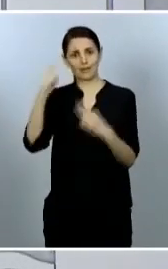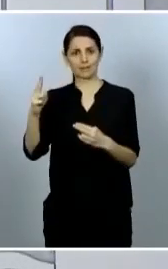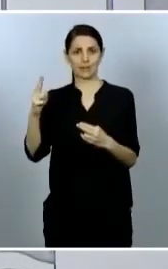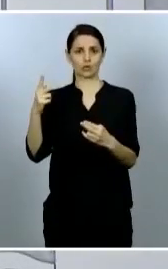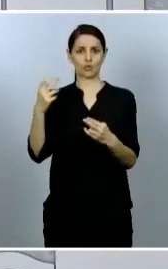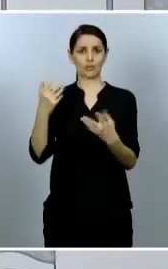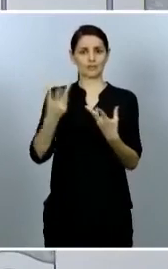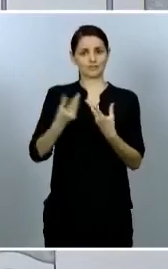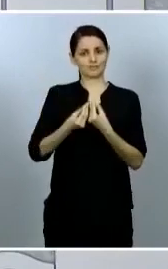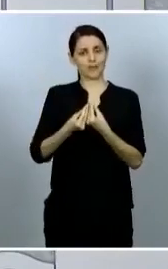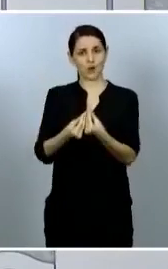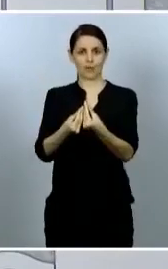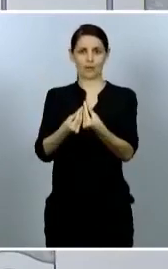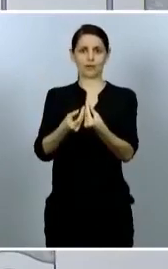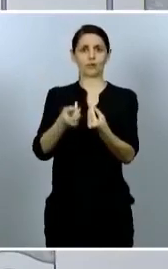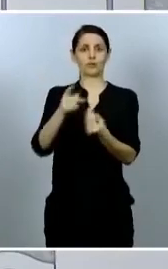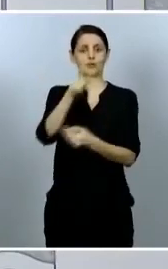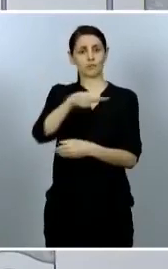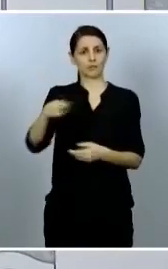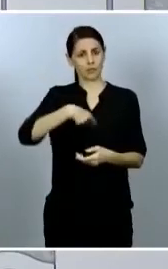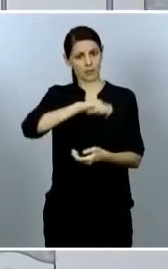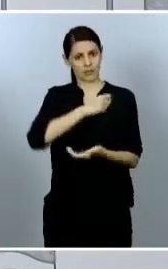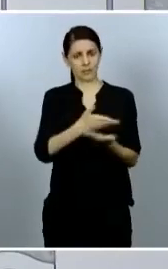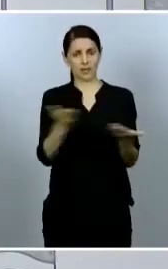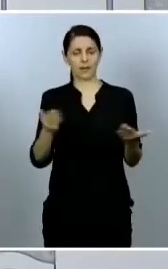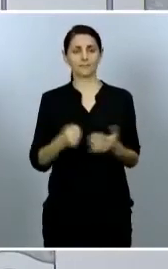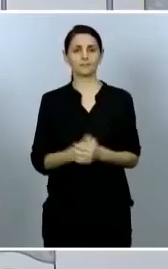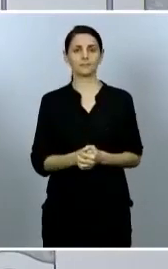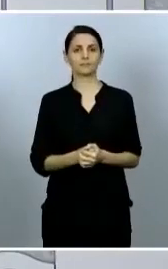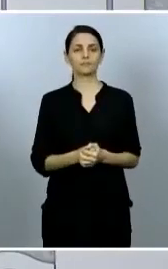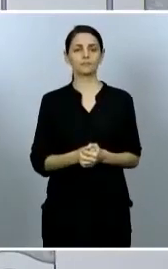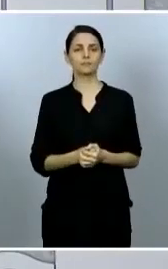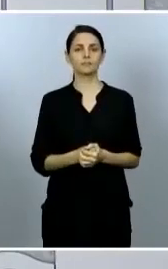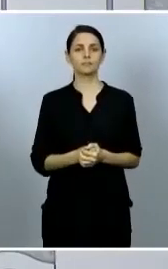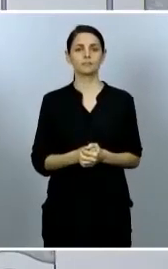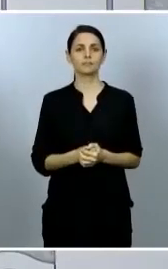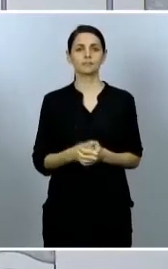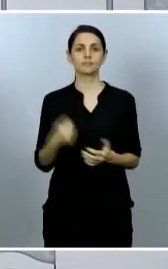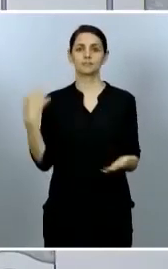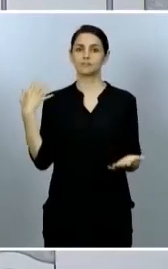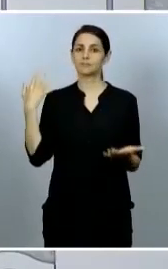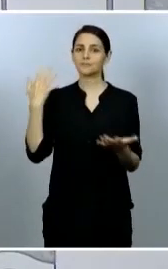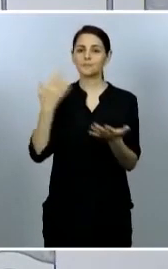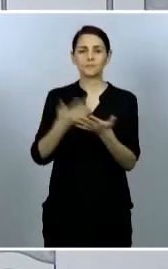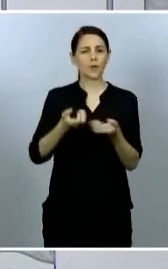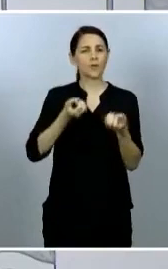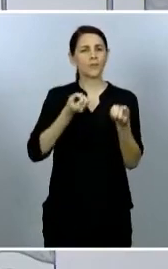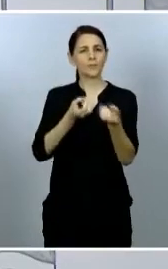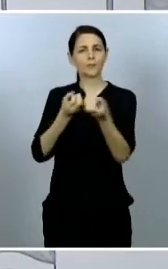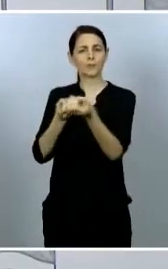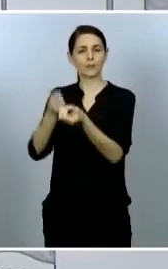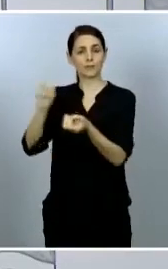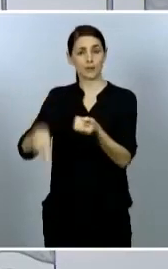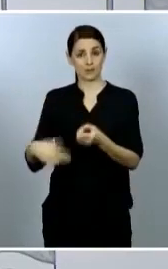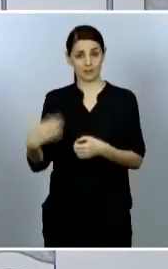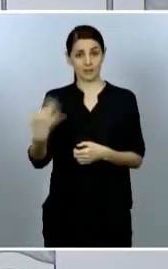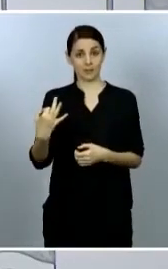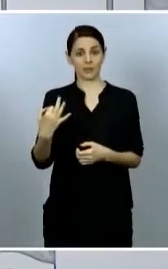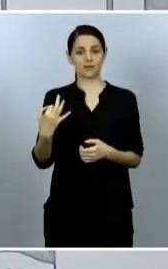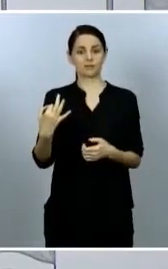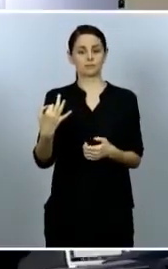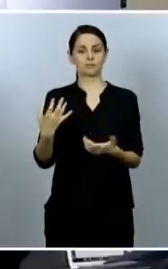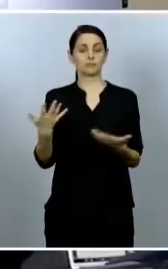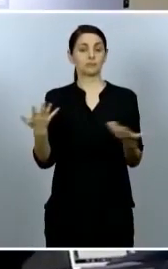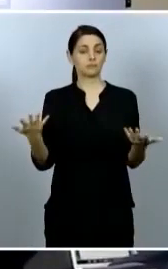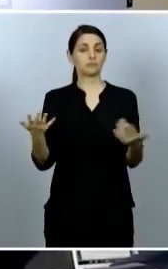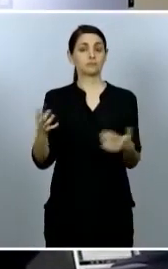pueblo español. Como hemos venido informando, también en este sentido, en las últimas semanas, en cuanto todo el país se encuentre